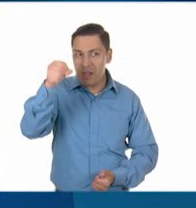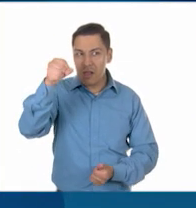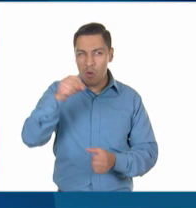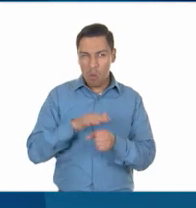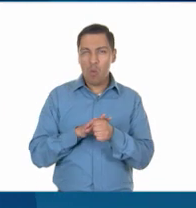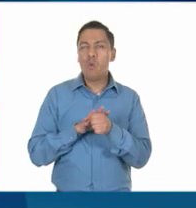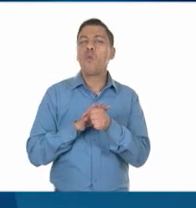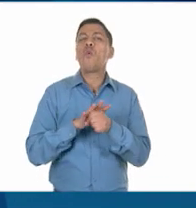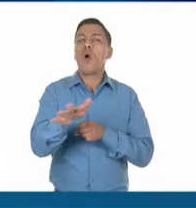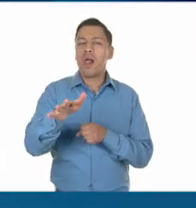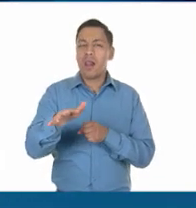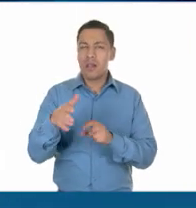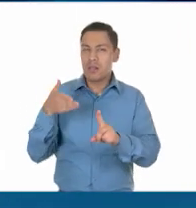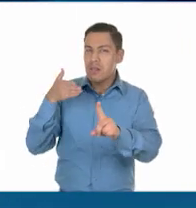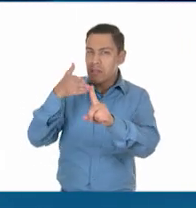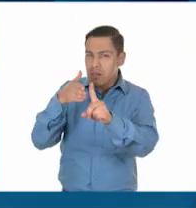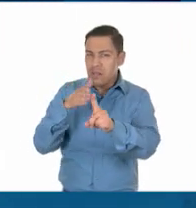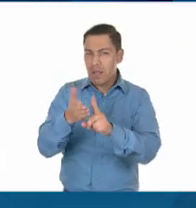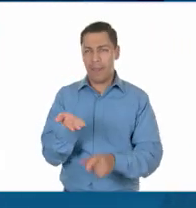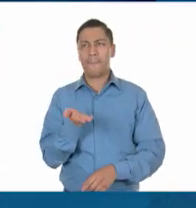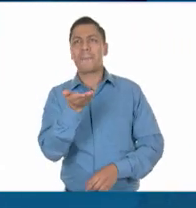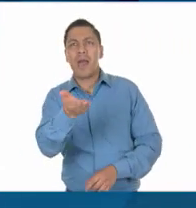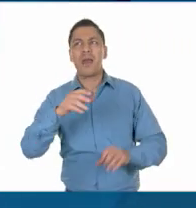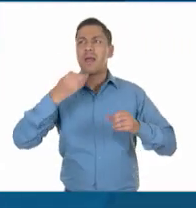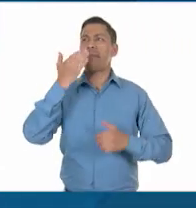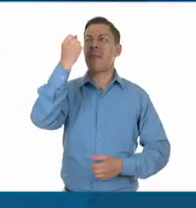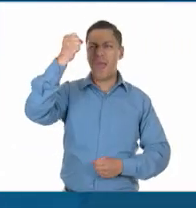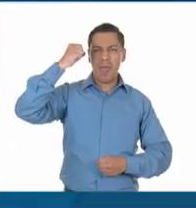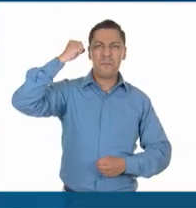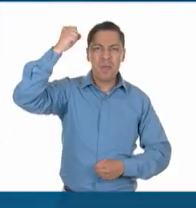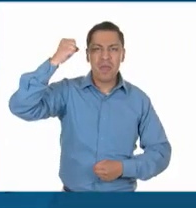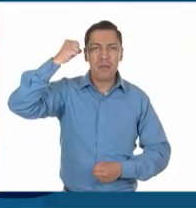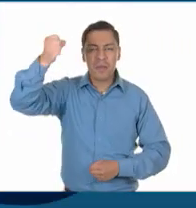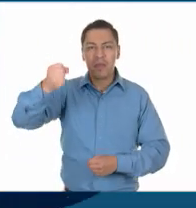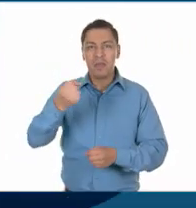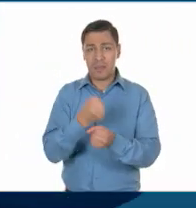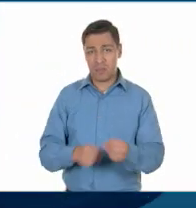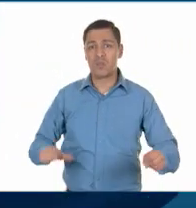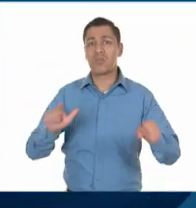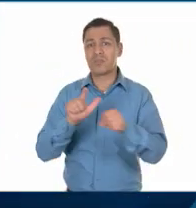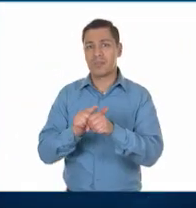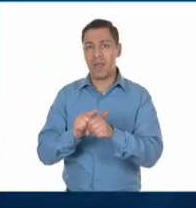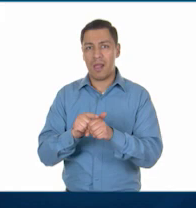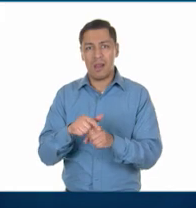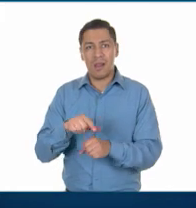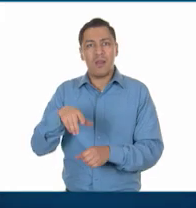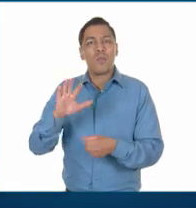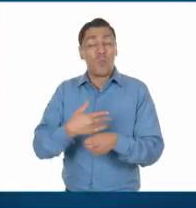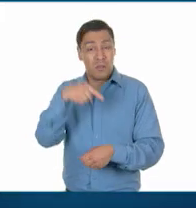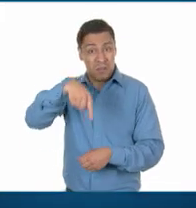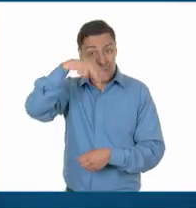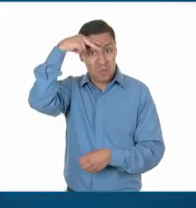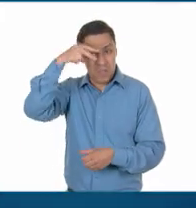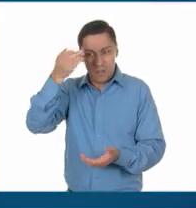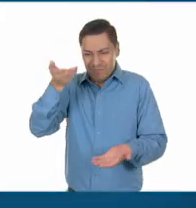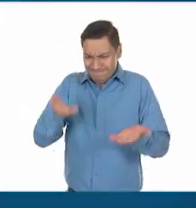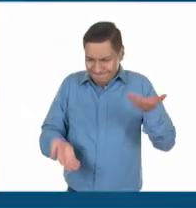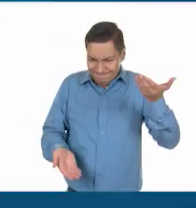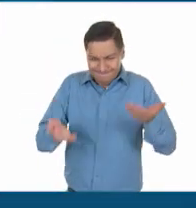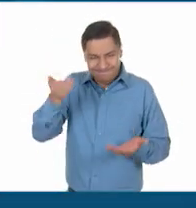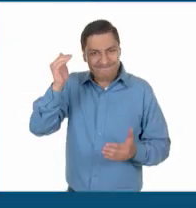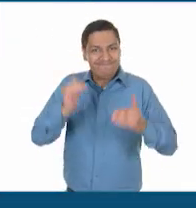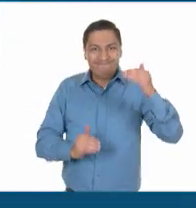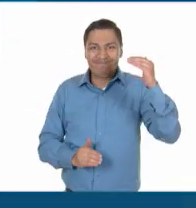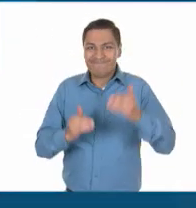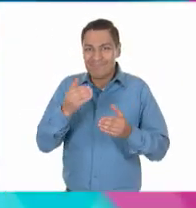cuáles habían sido las principales demandas sociales hasta ese momento, producto de las desigualdades que se vivían en esta época? Yo recuerdo